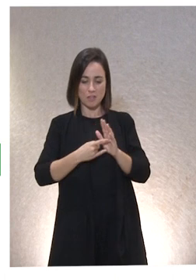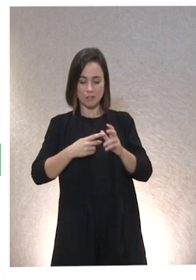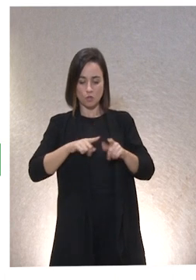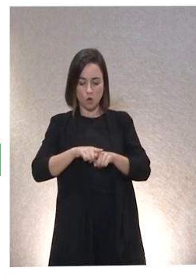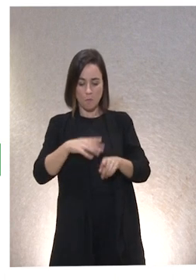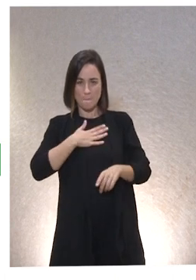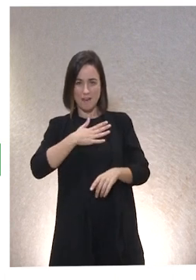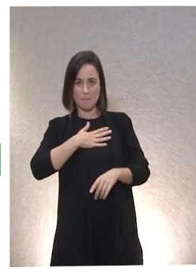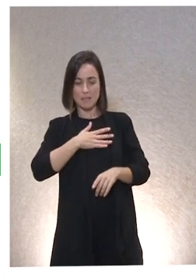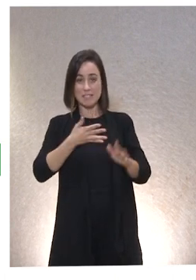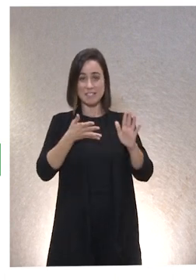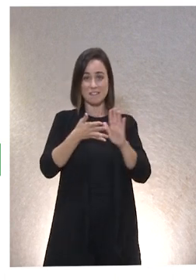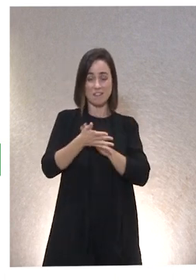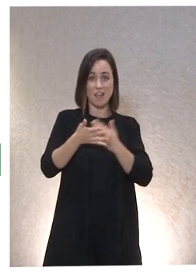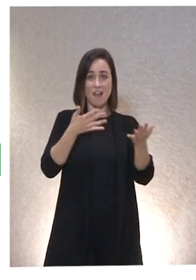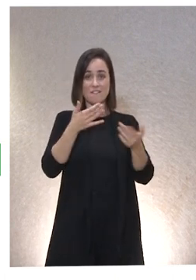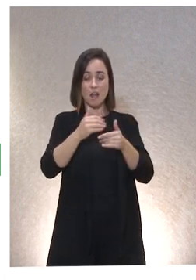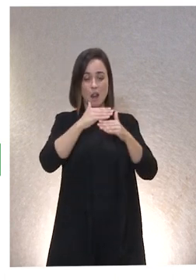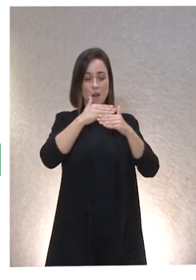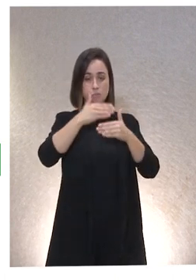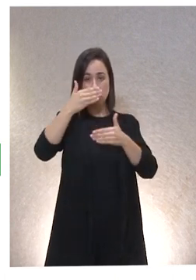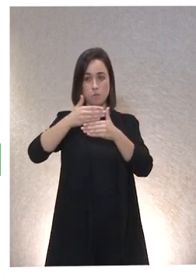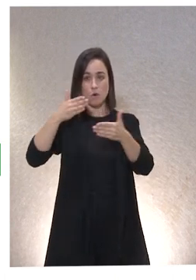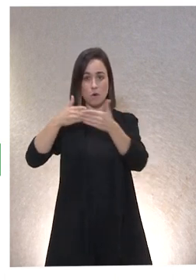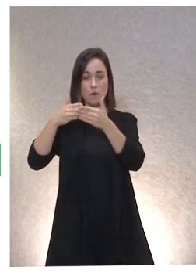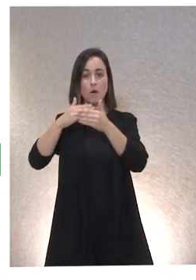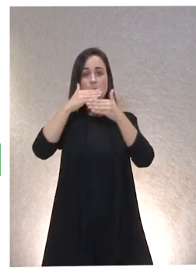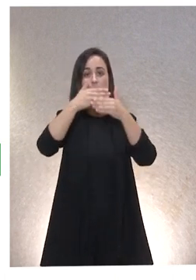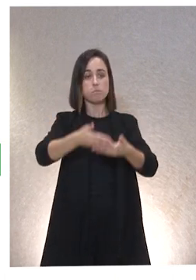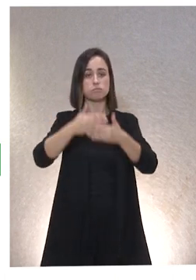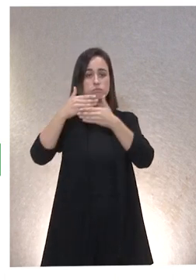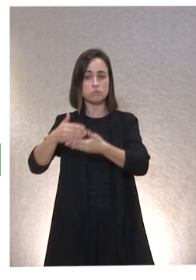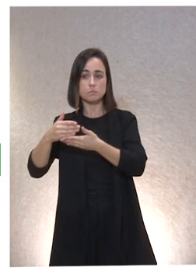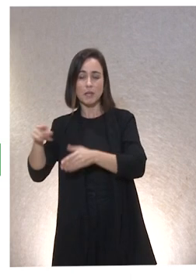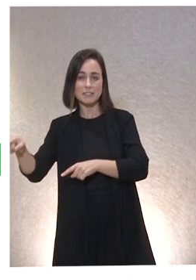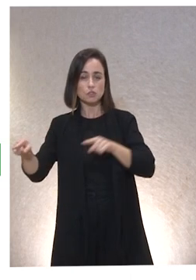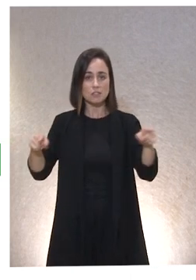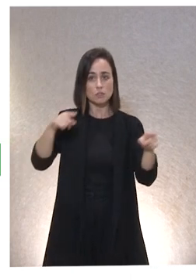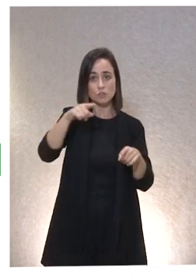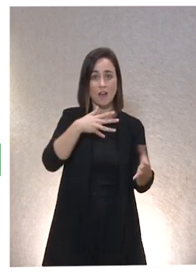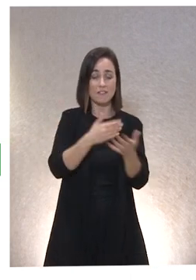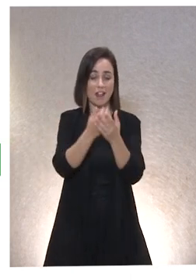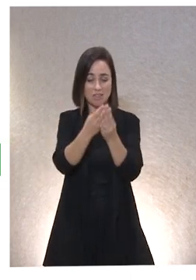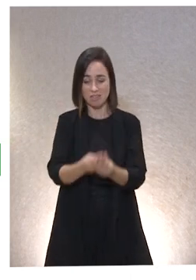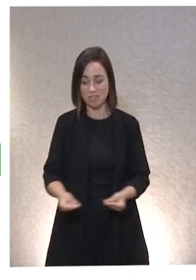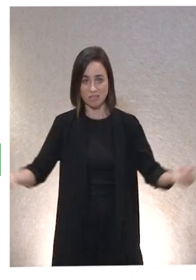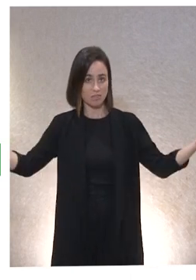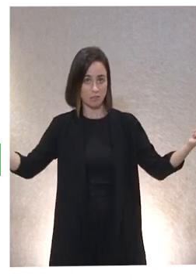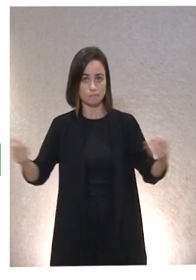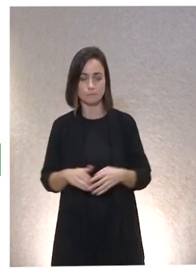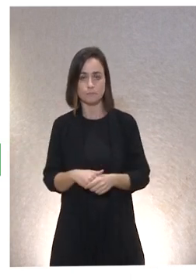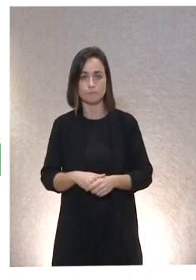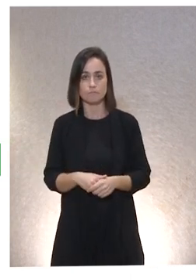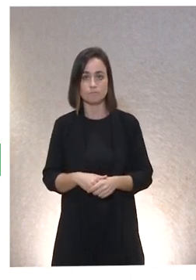las barreras de cuánto apunto yo en este, cuánto apunto yo en lo otro, cuánto apunto hacia esto, hacia lo otro, se diluyen. Pues bien,